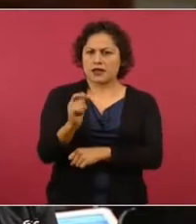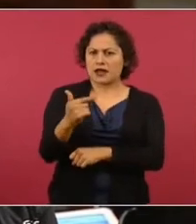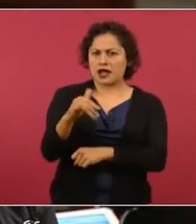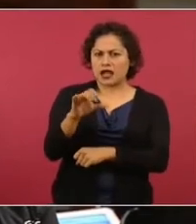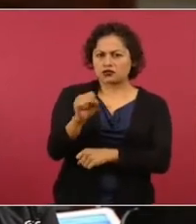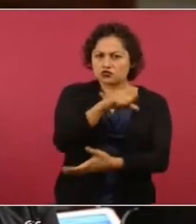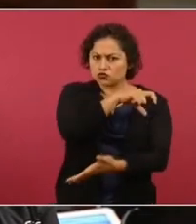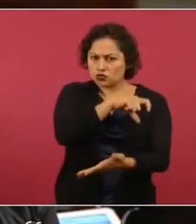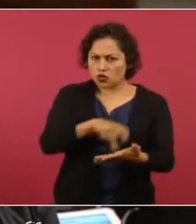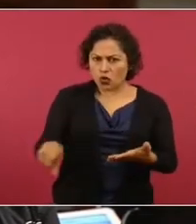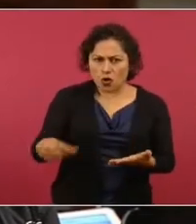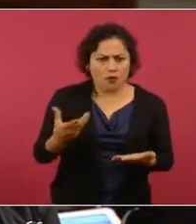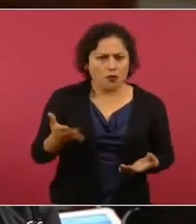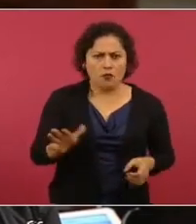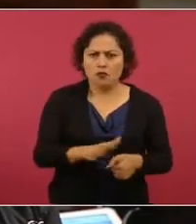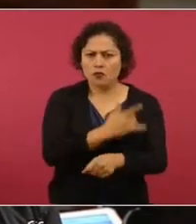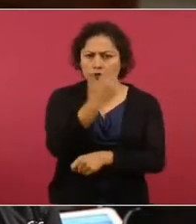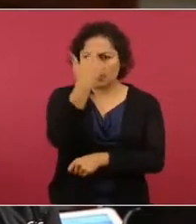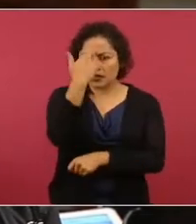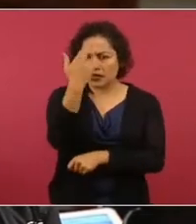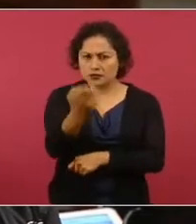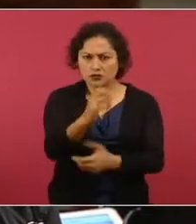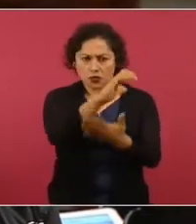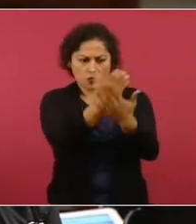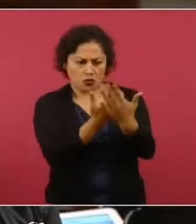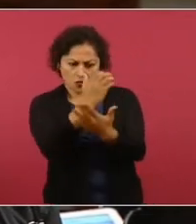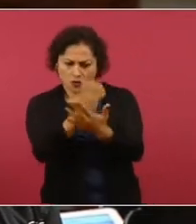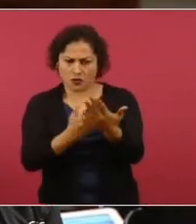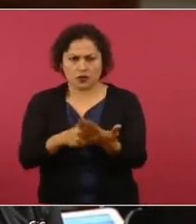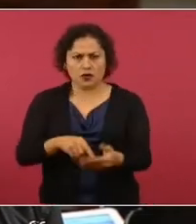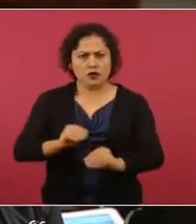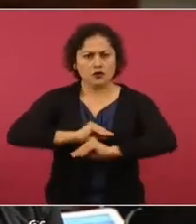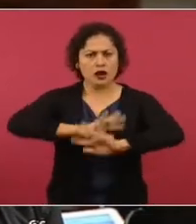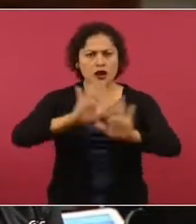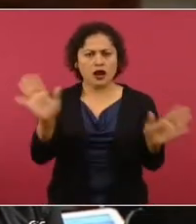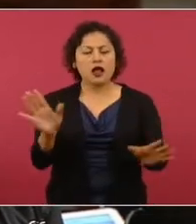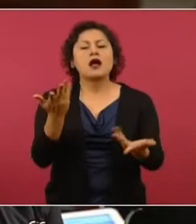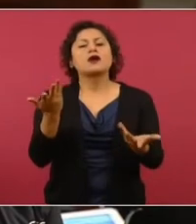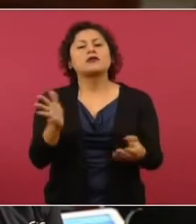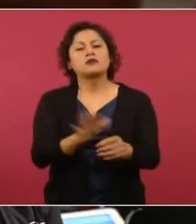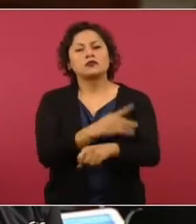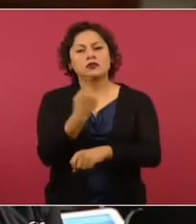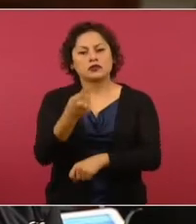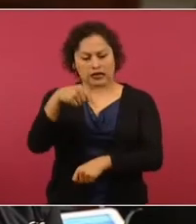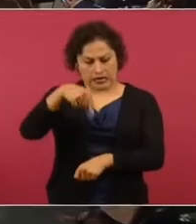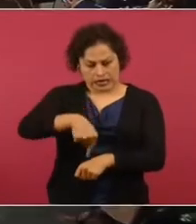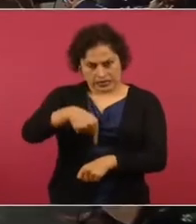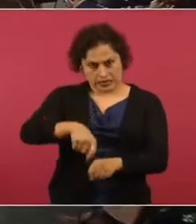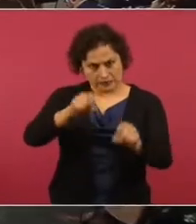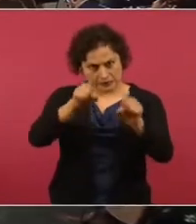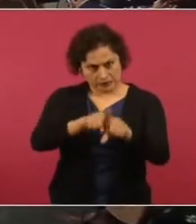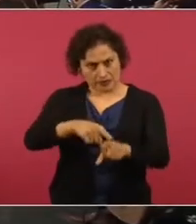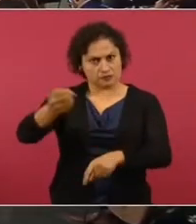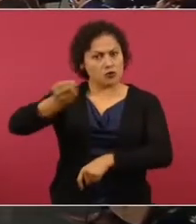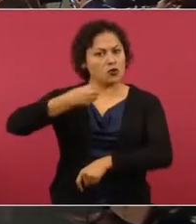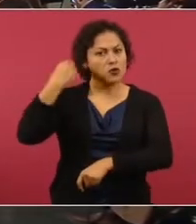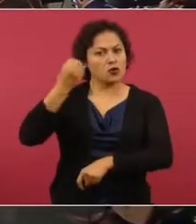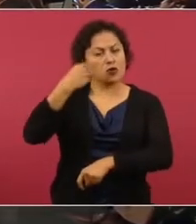han transparentado los contratos y que pudieran hacer uso de esta tribuna para la rendición de cuentas, por favor? No